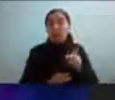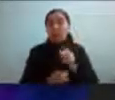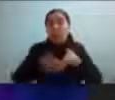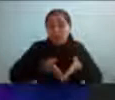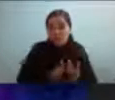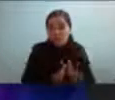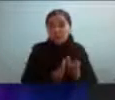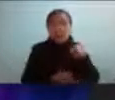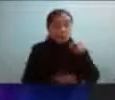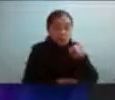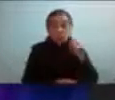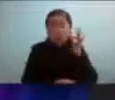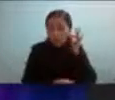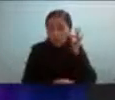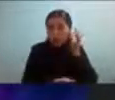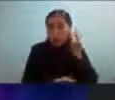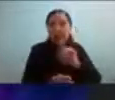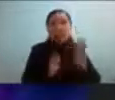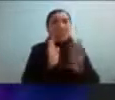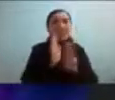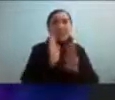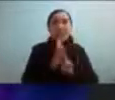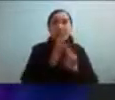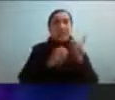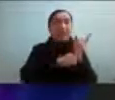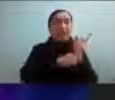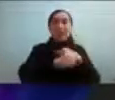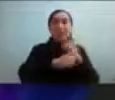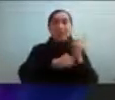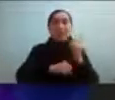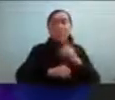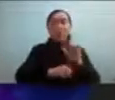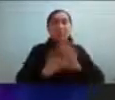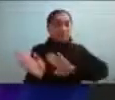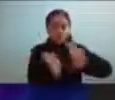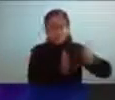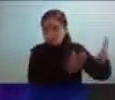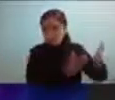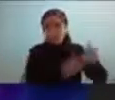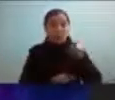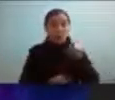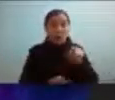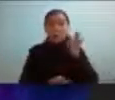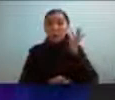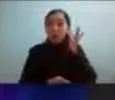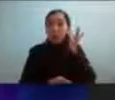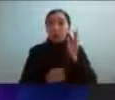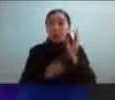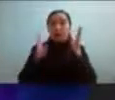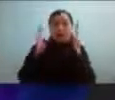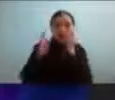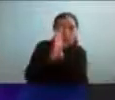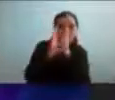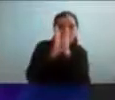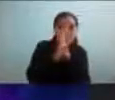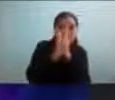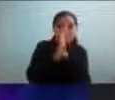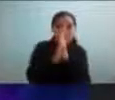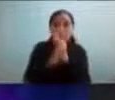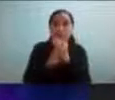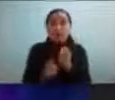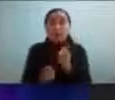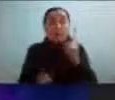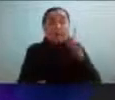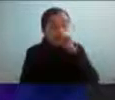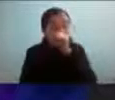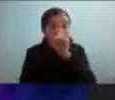de la identidad de género entonces este camuflaje además de complicar la identificación y el